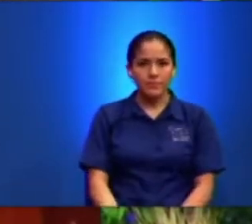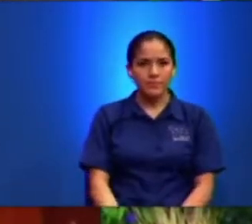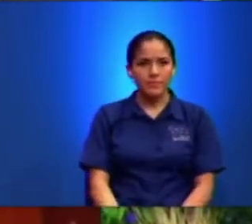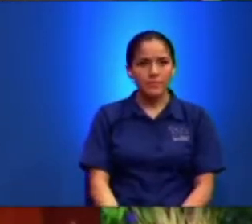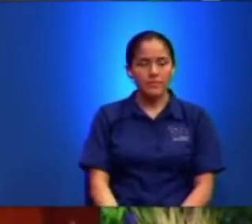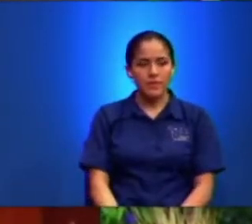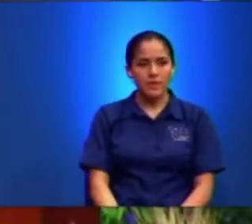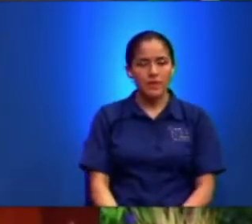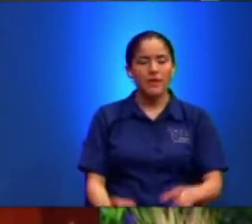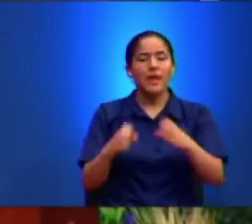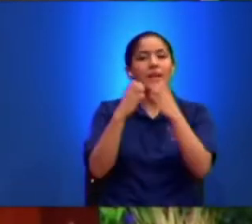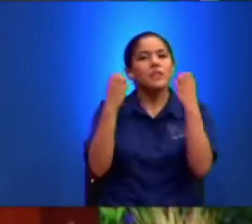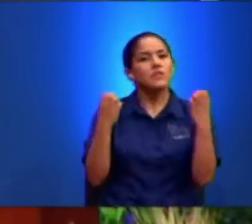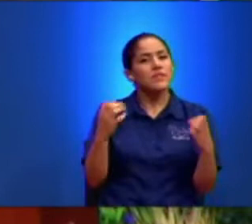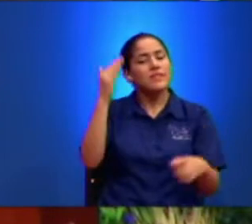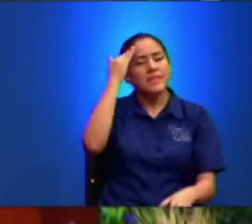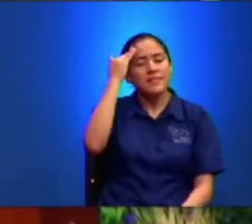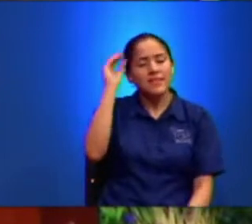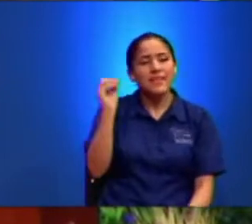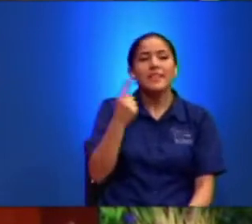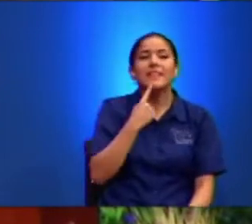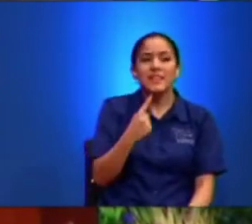Entonces ¿Sabe Que Dicen Los Teólogos?